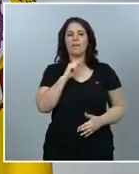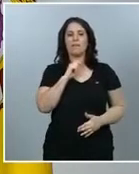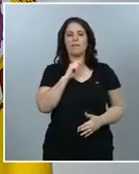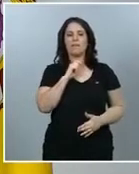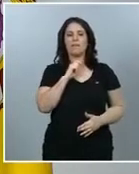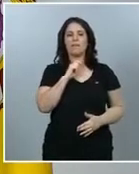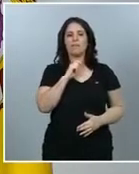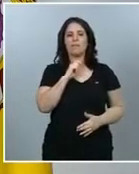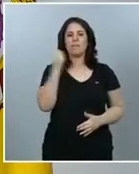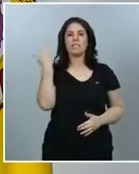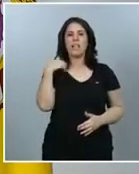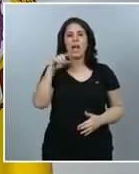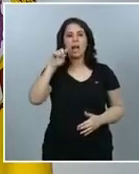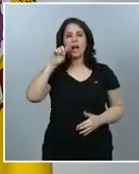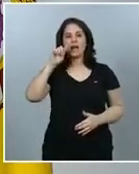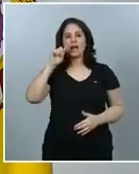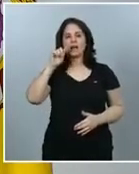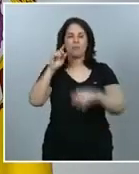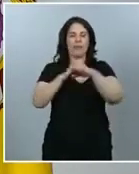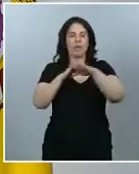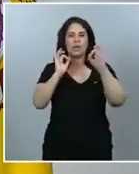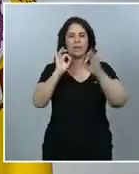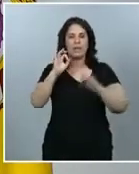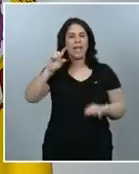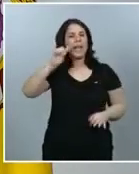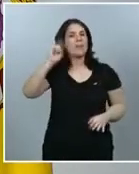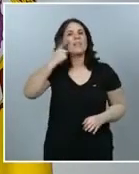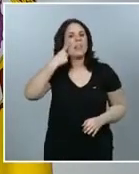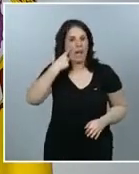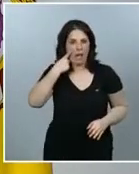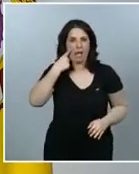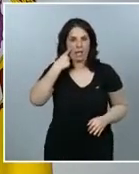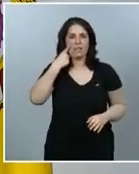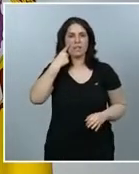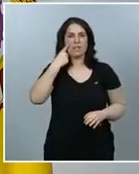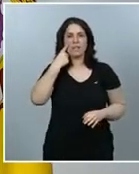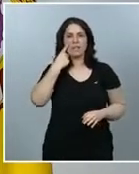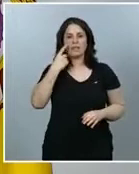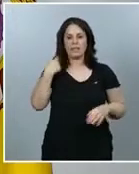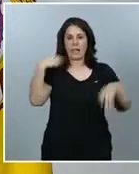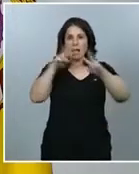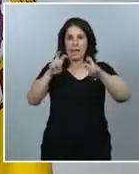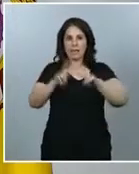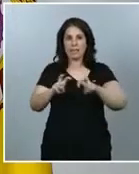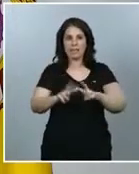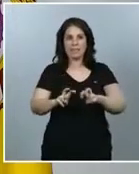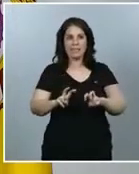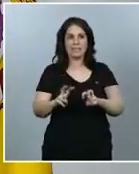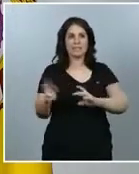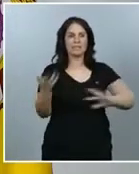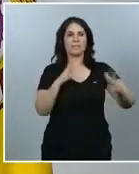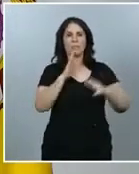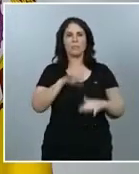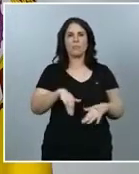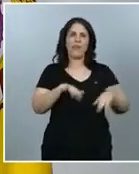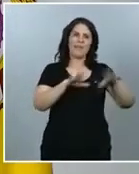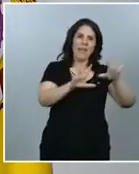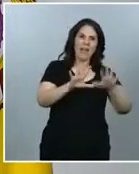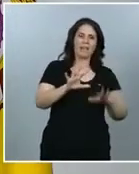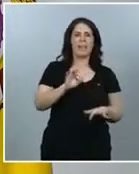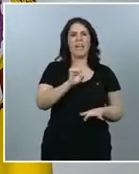diagnosticando, perdón, se están identificando y haciendo análisis aproximadamente a entre 10 y 11.000